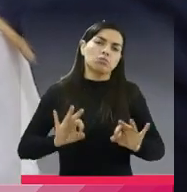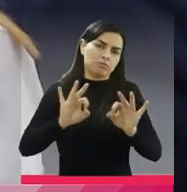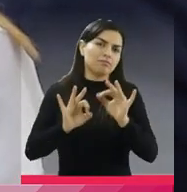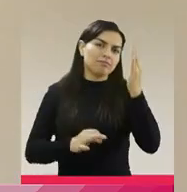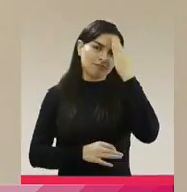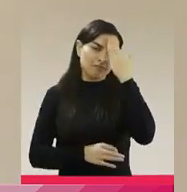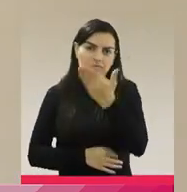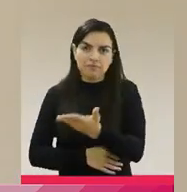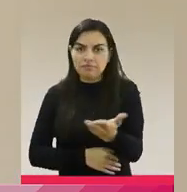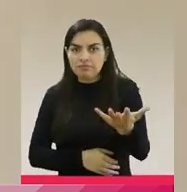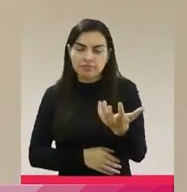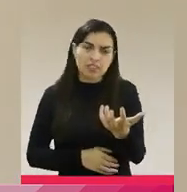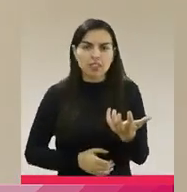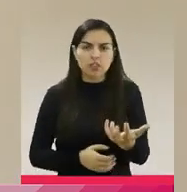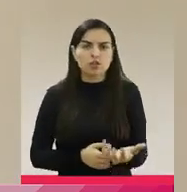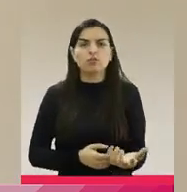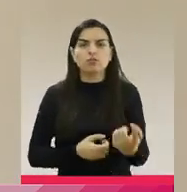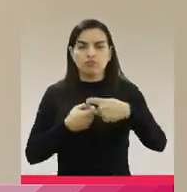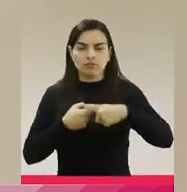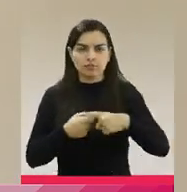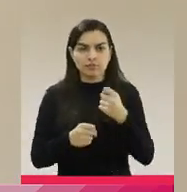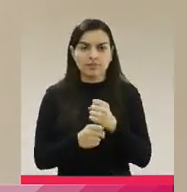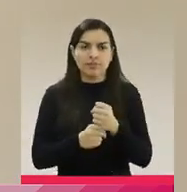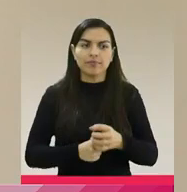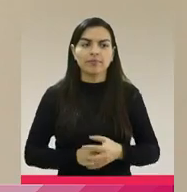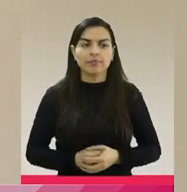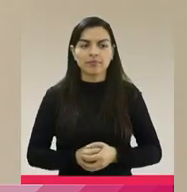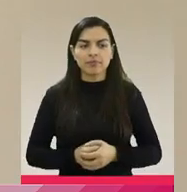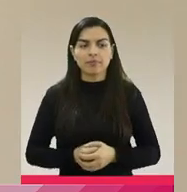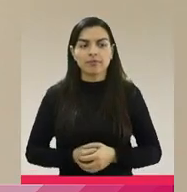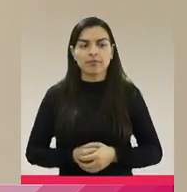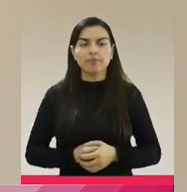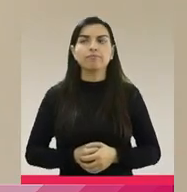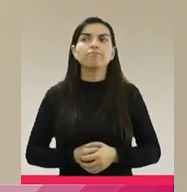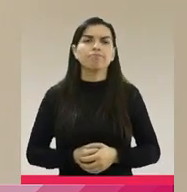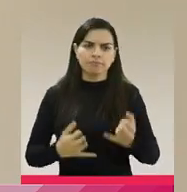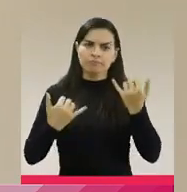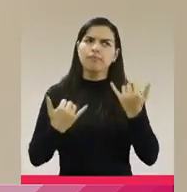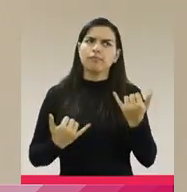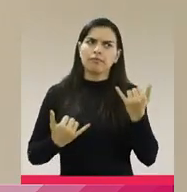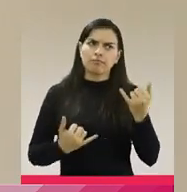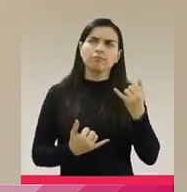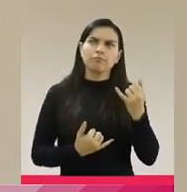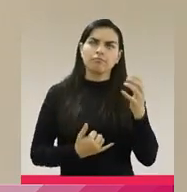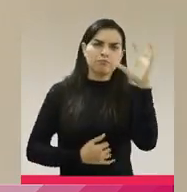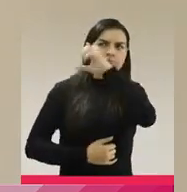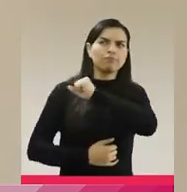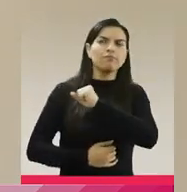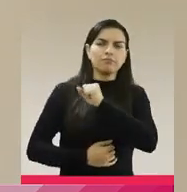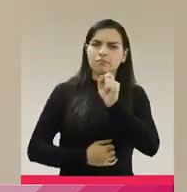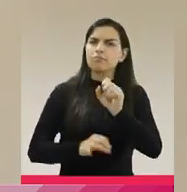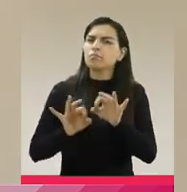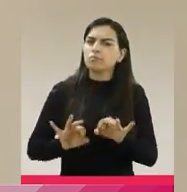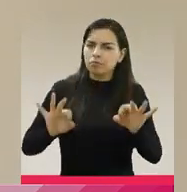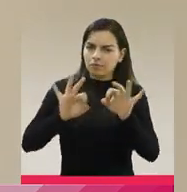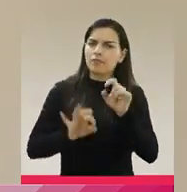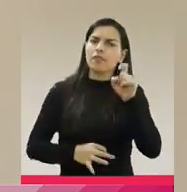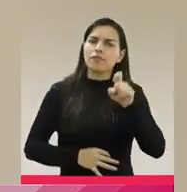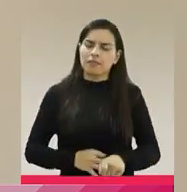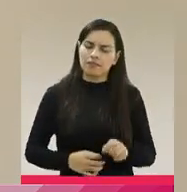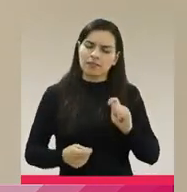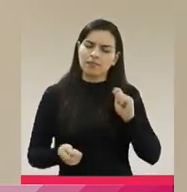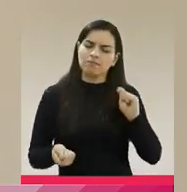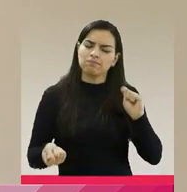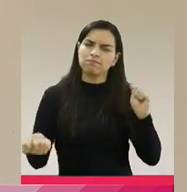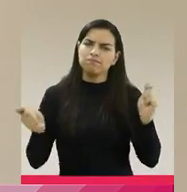Han visto la necesidad de transformarse y adaptarse para poder poner contenido